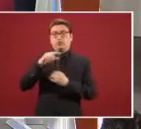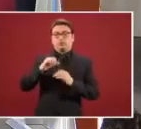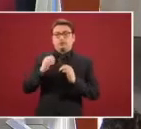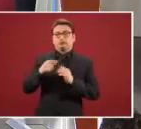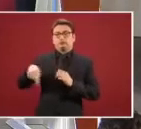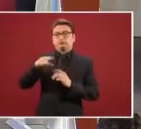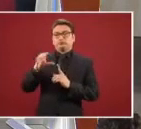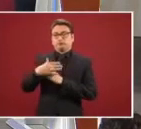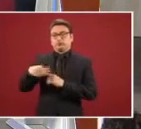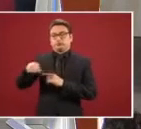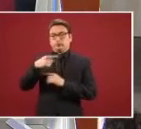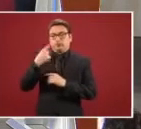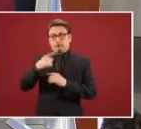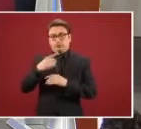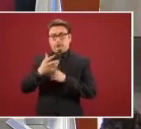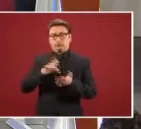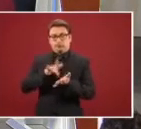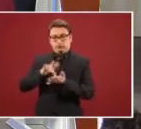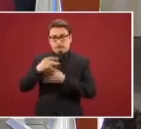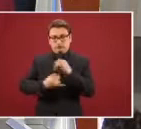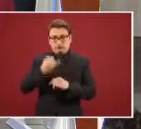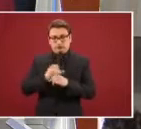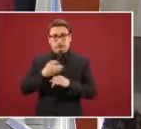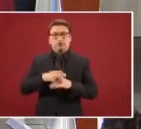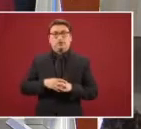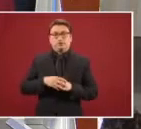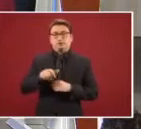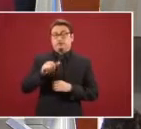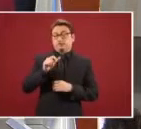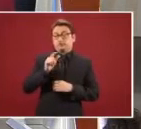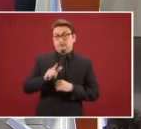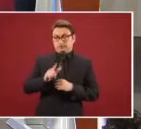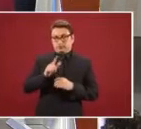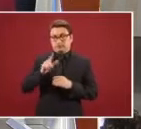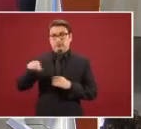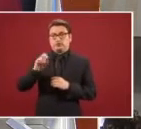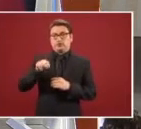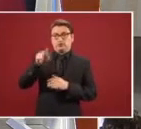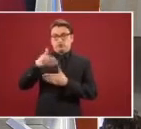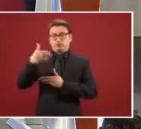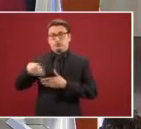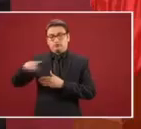y ocho organismos internacionales, además de 17 agencias de las Naciones Unidas.